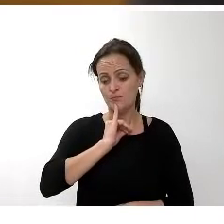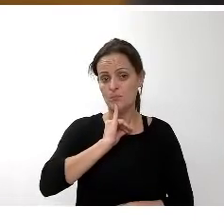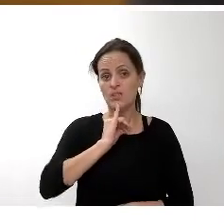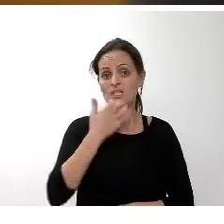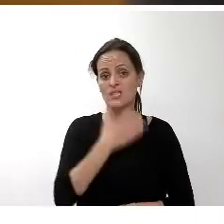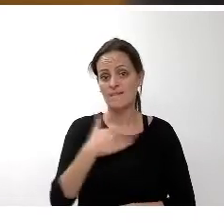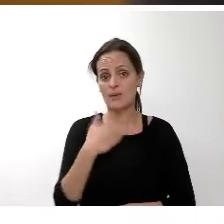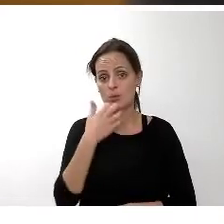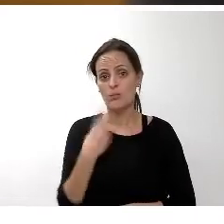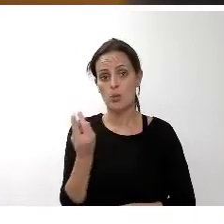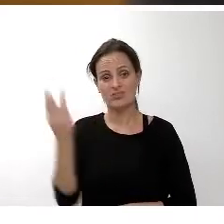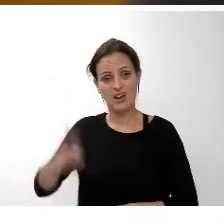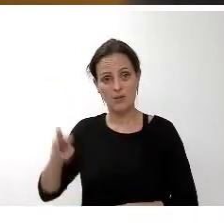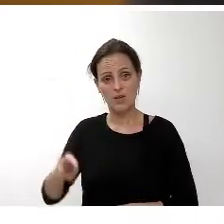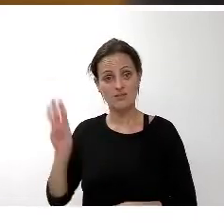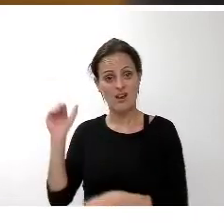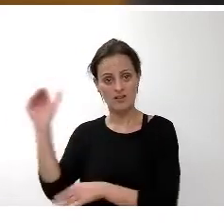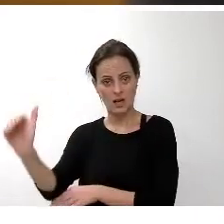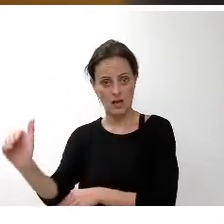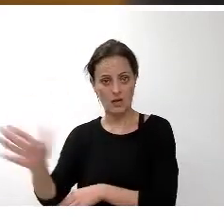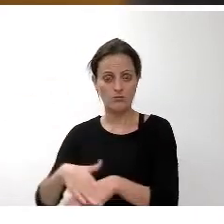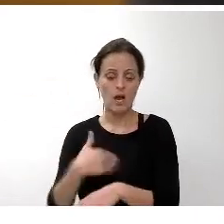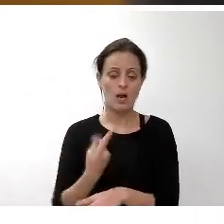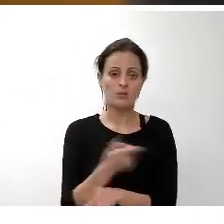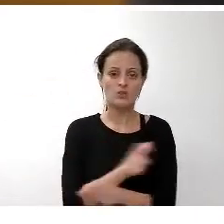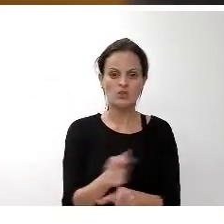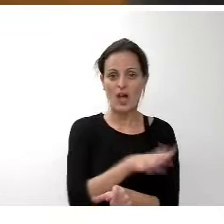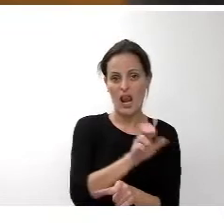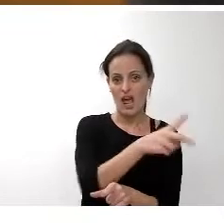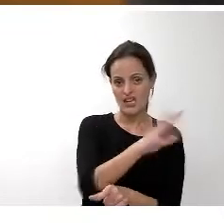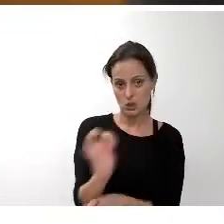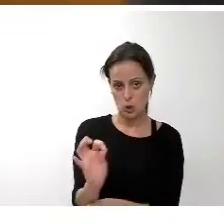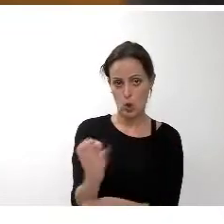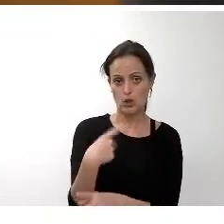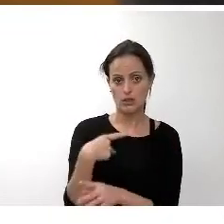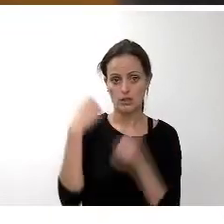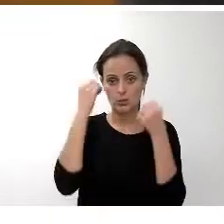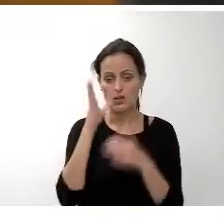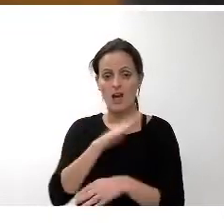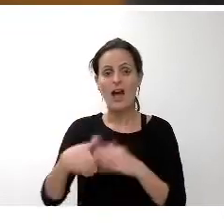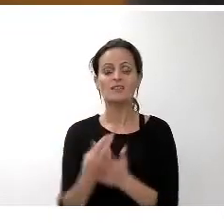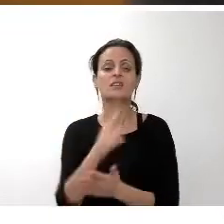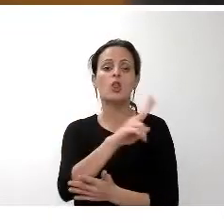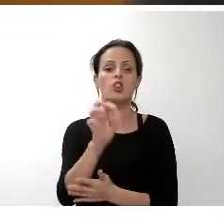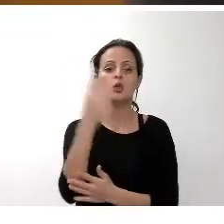extranjero al doble de alumnos de la ESO del año anterior alcanzando la cifra de 200 alumnos para 2016